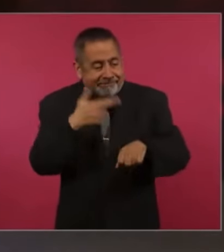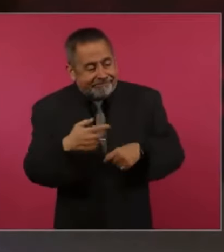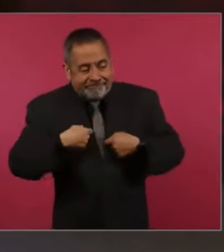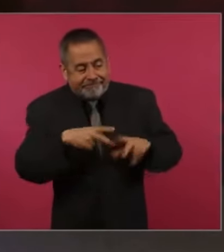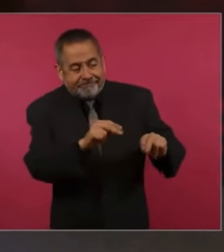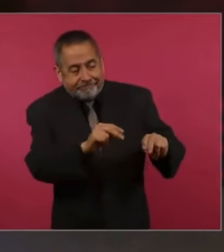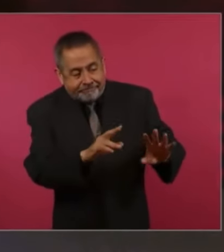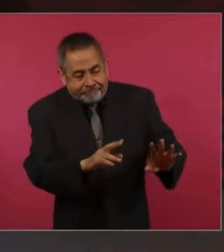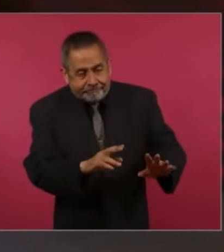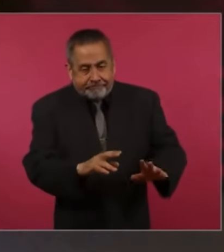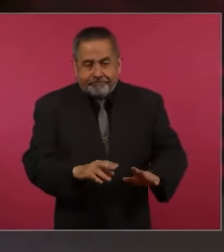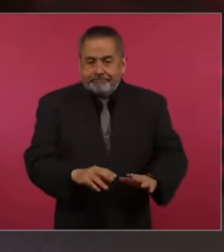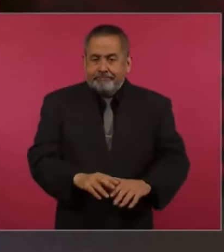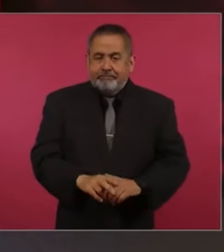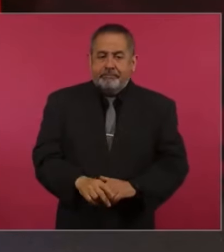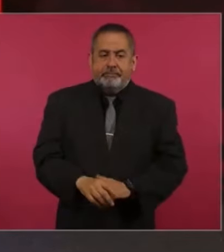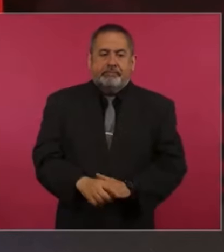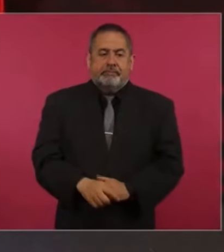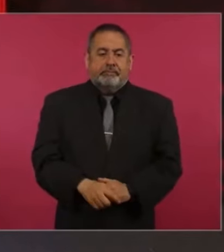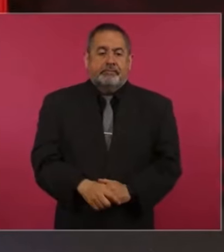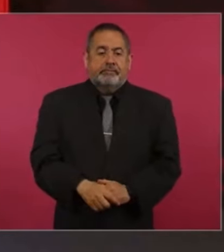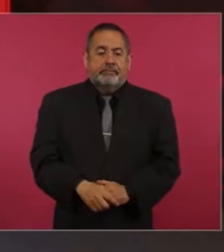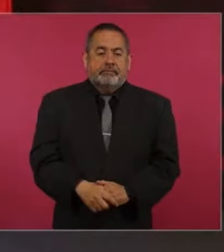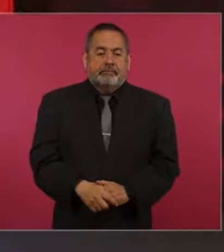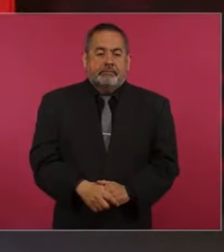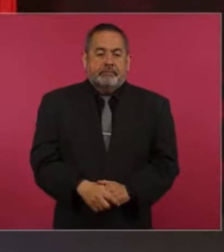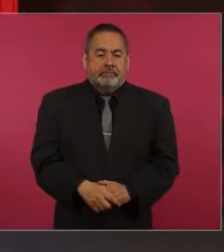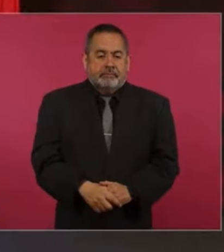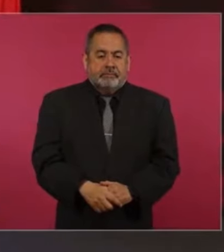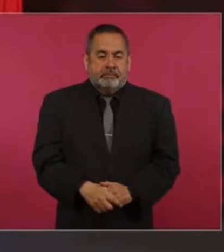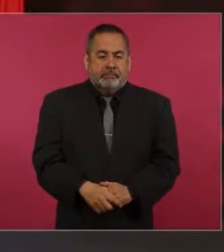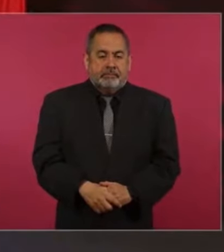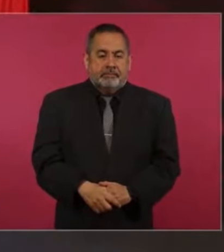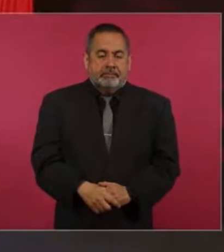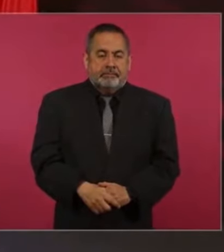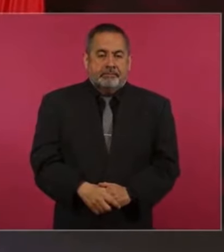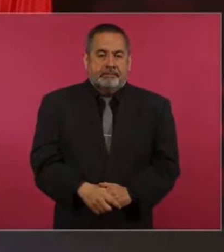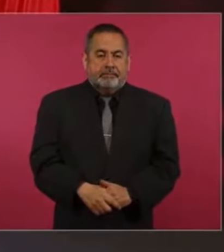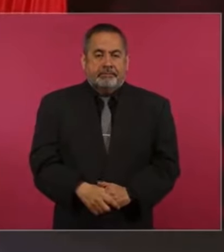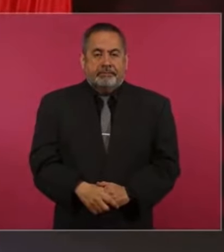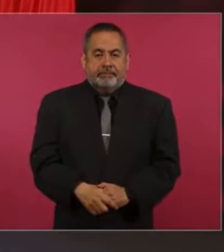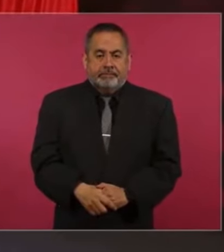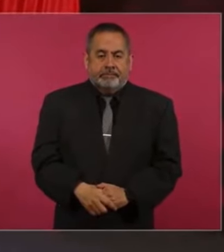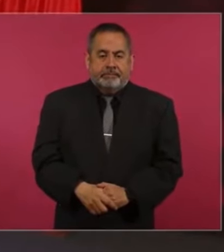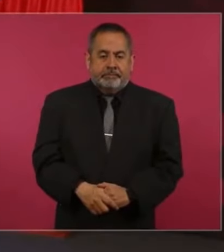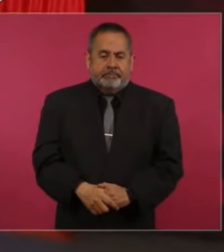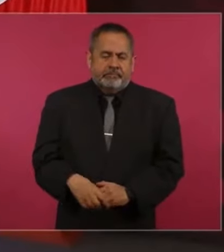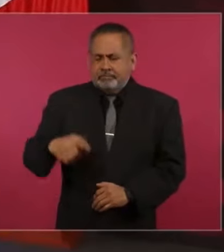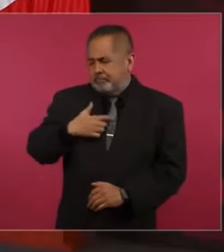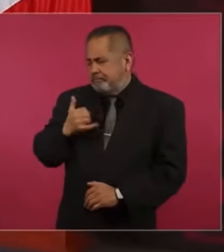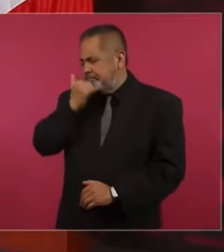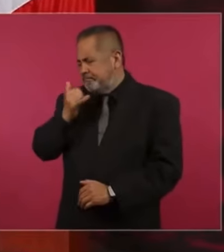tenemos defectos como